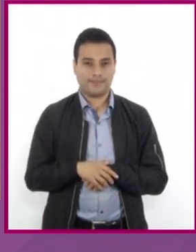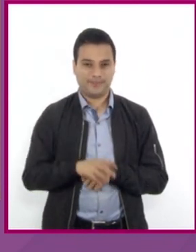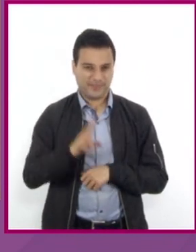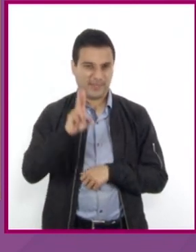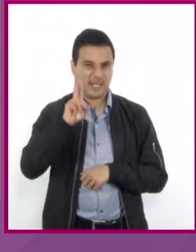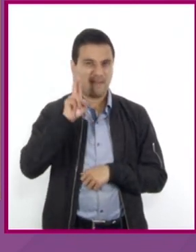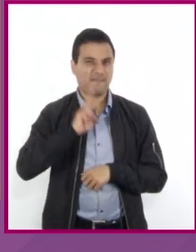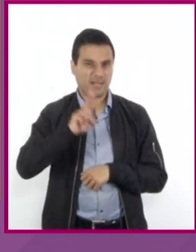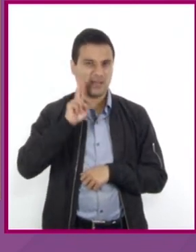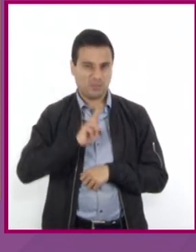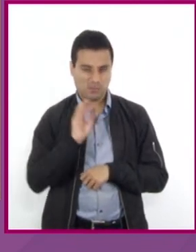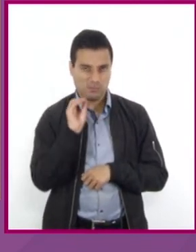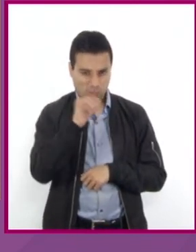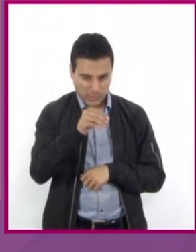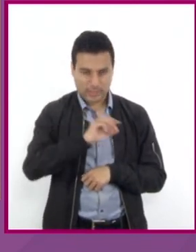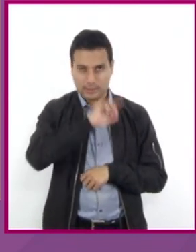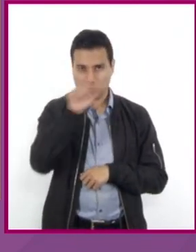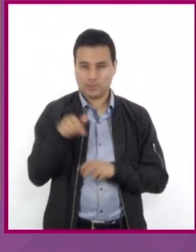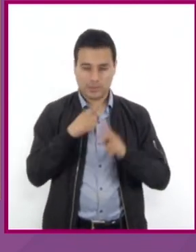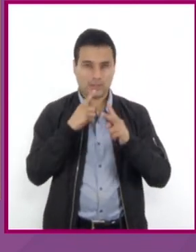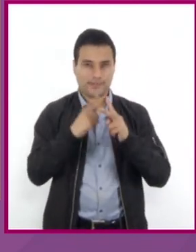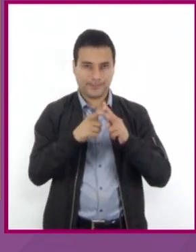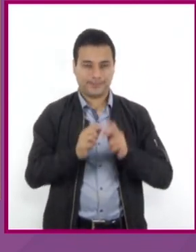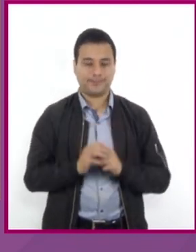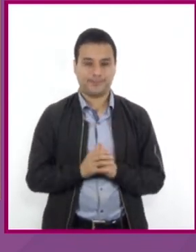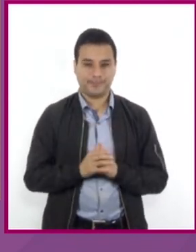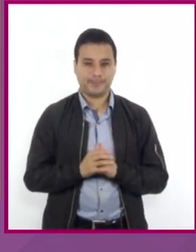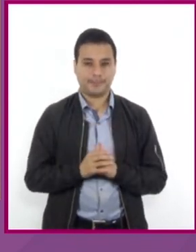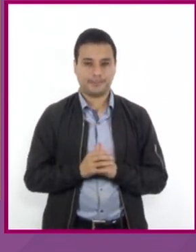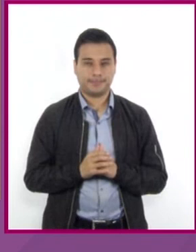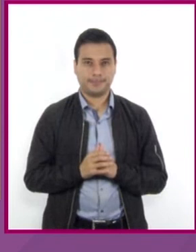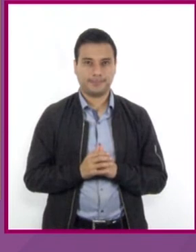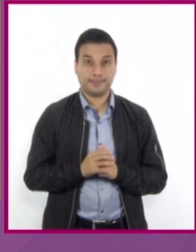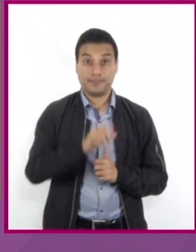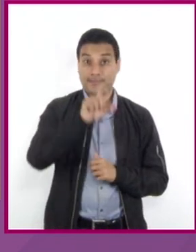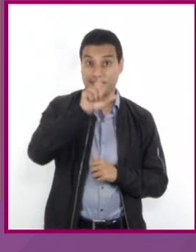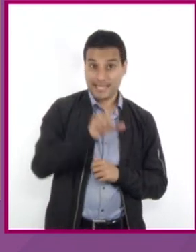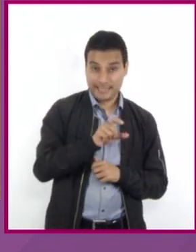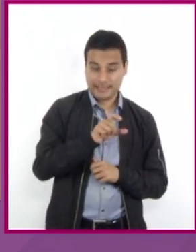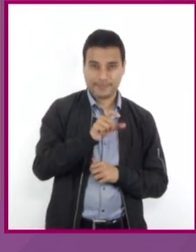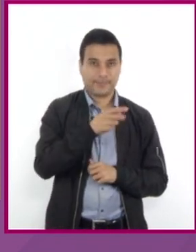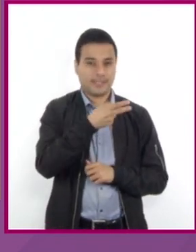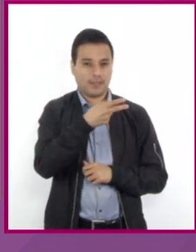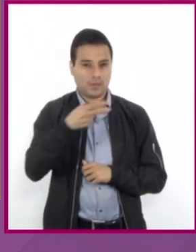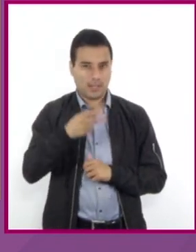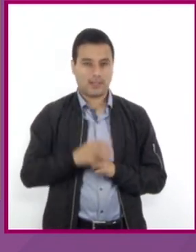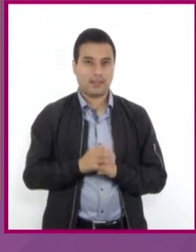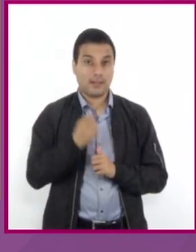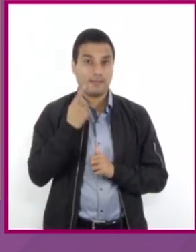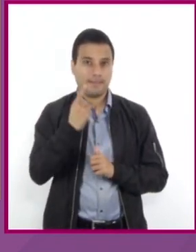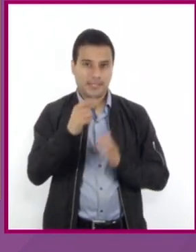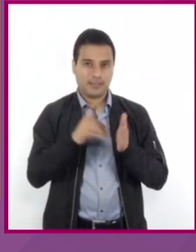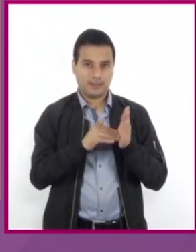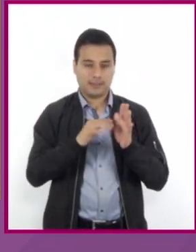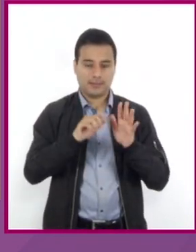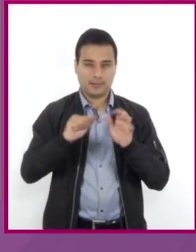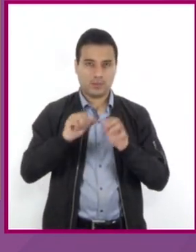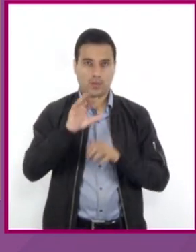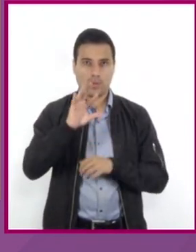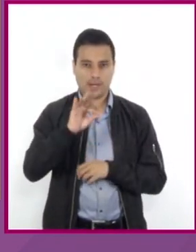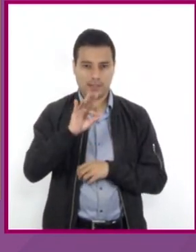sustituye en la literal Y de la siguiente manera X que es igual a 1640